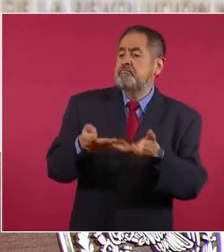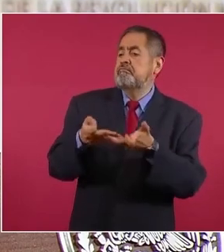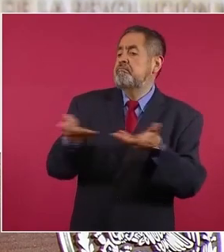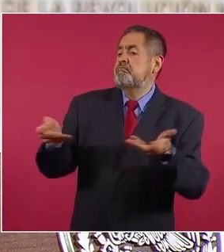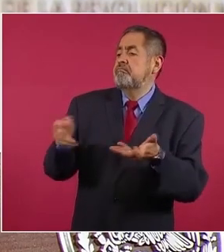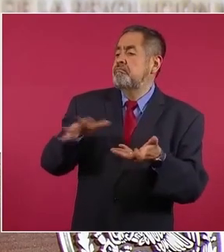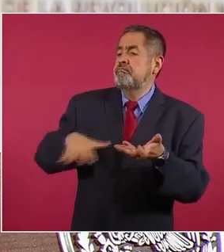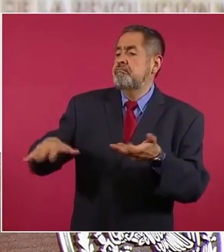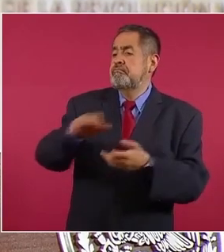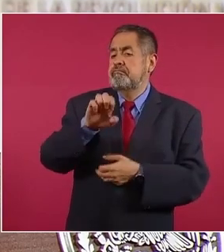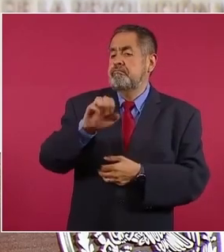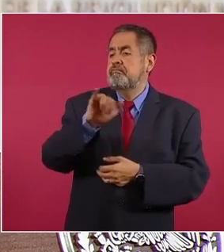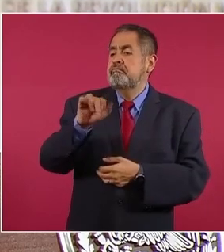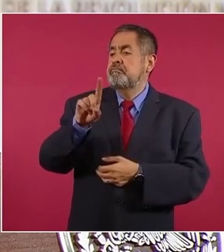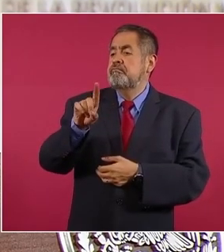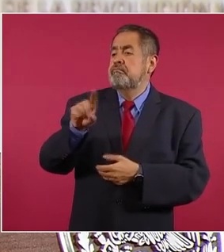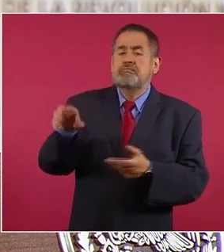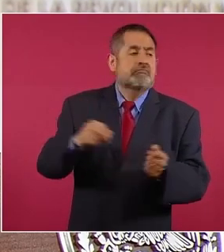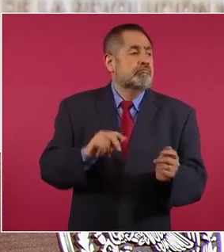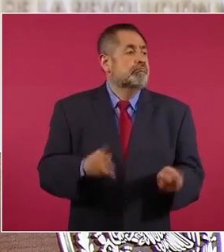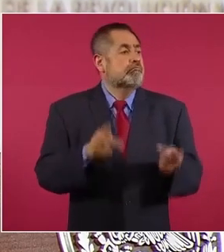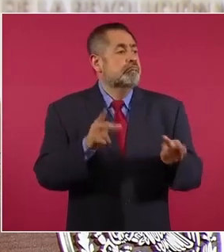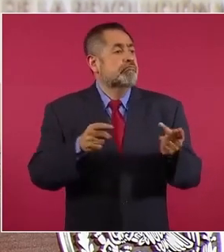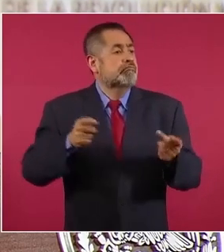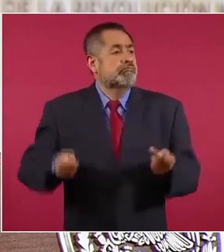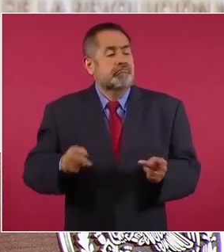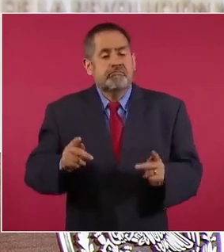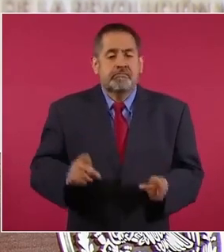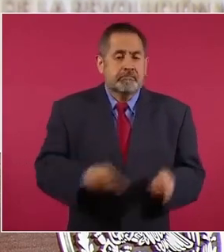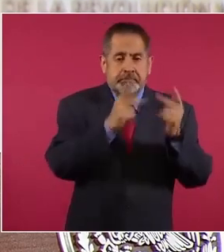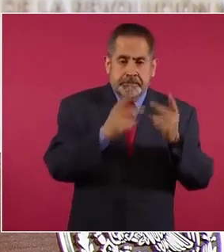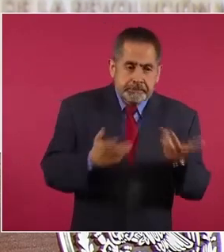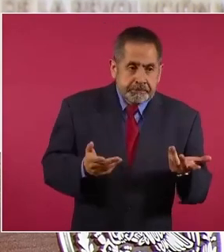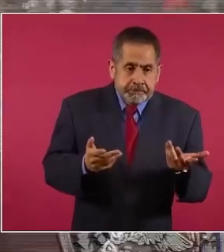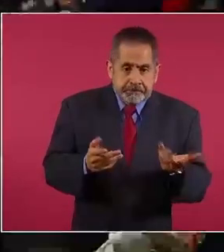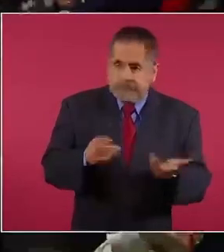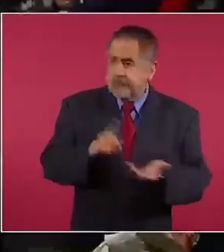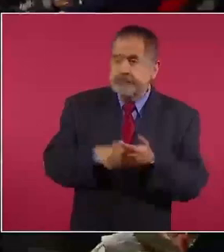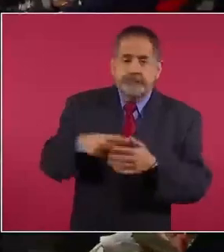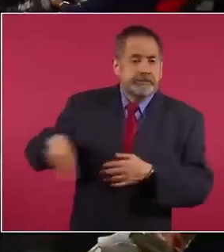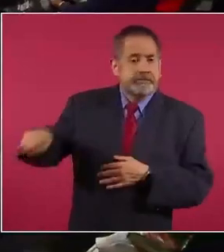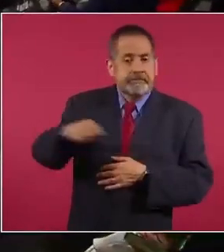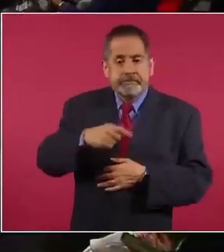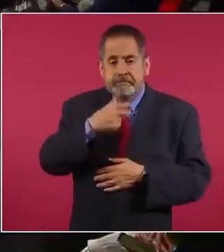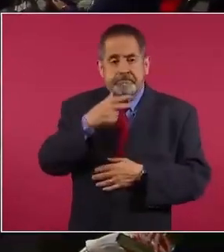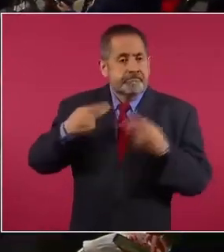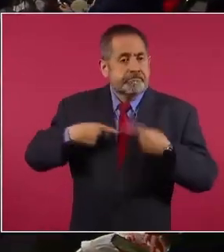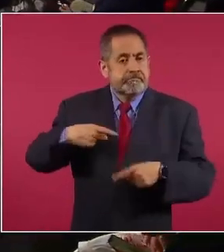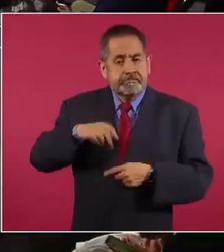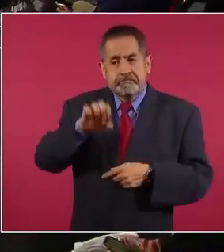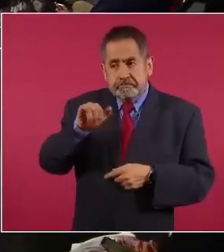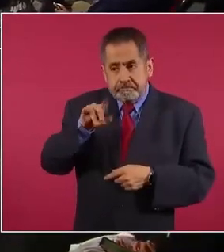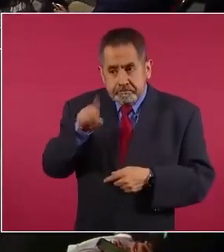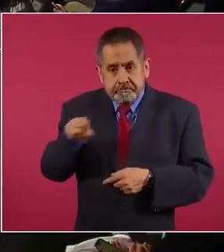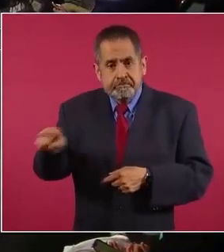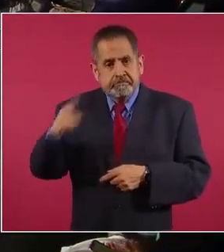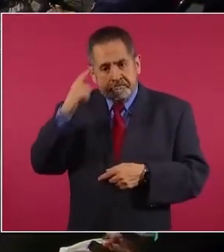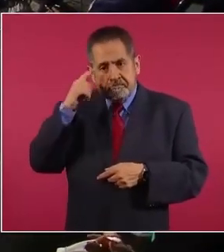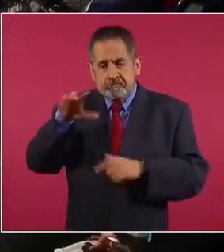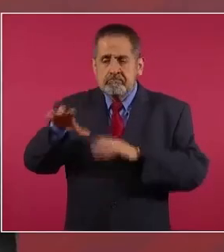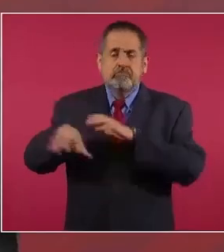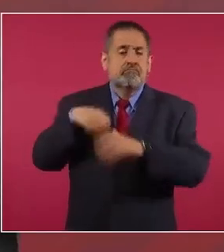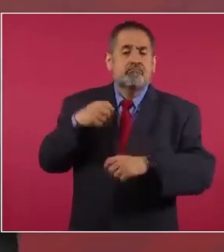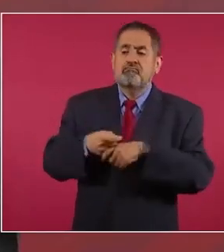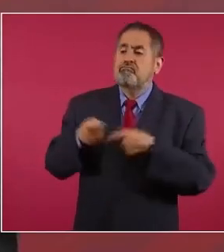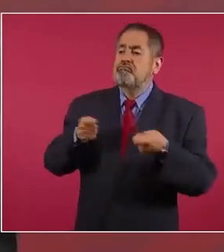mercado ya ahora hay ejidatarios que son latifundistas